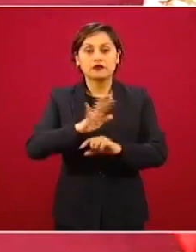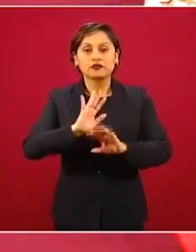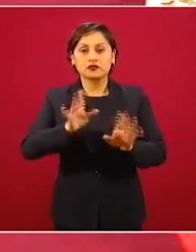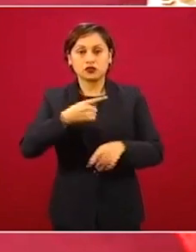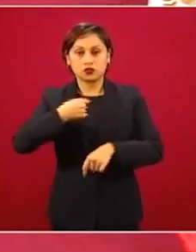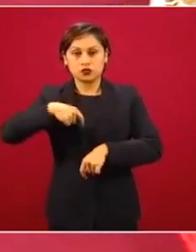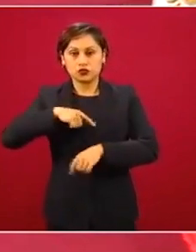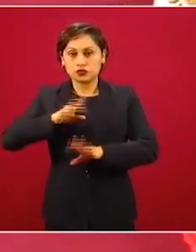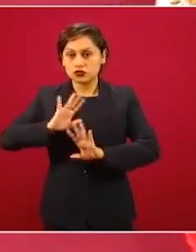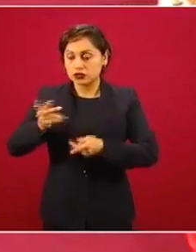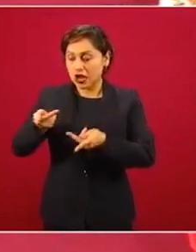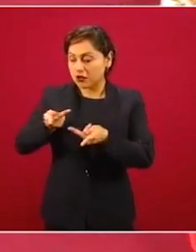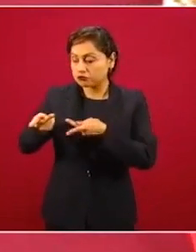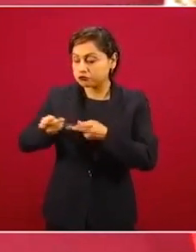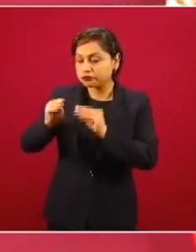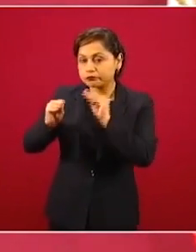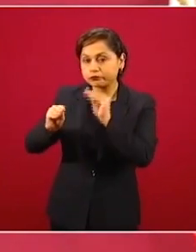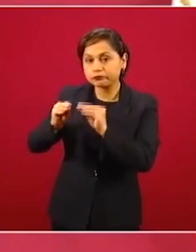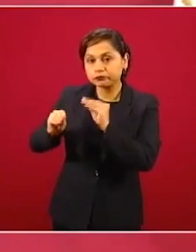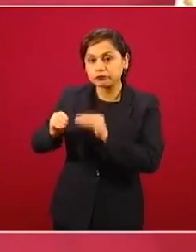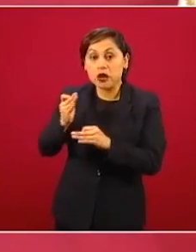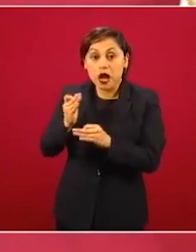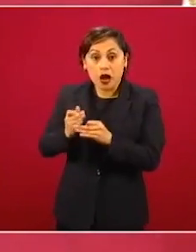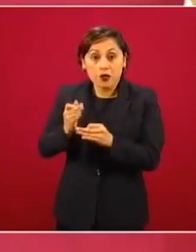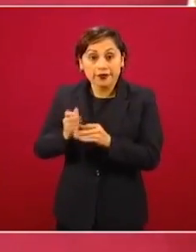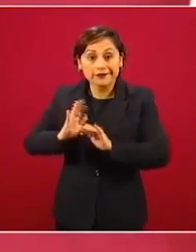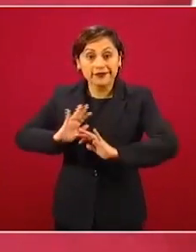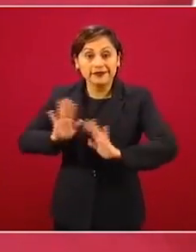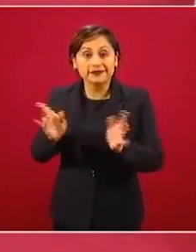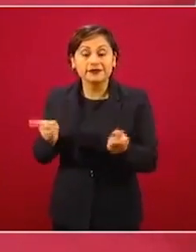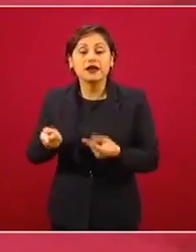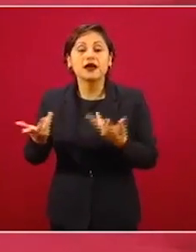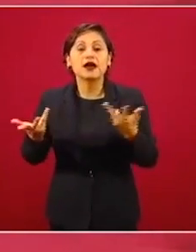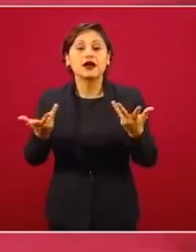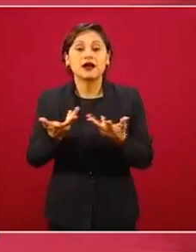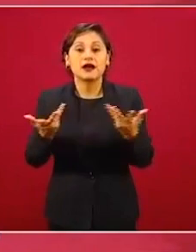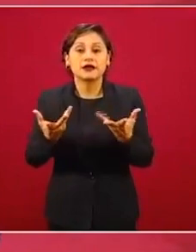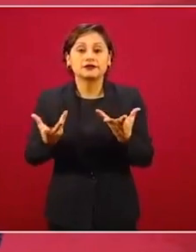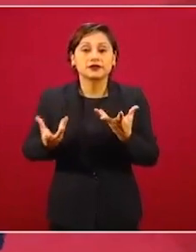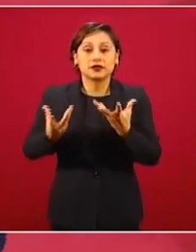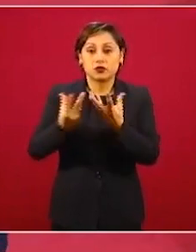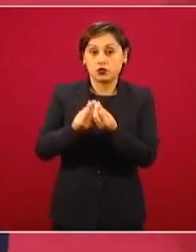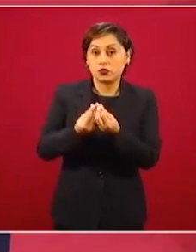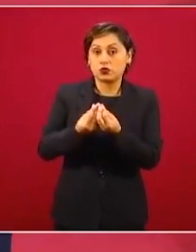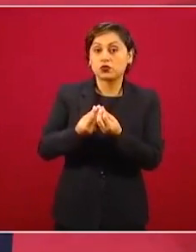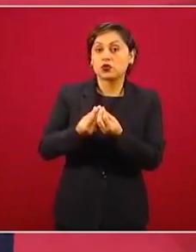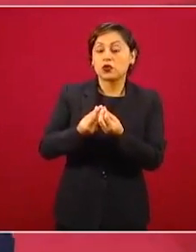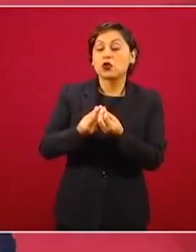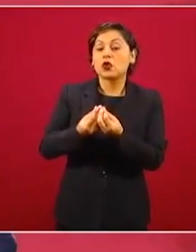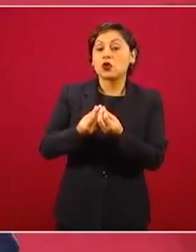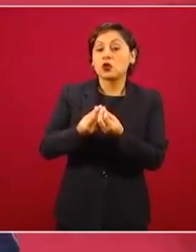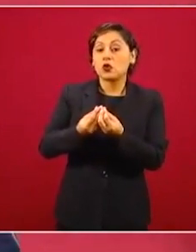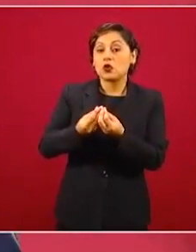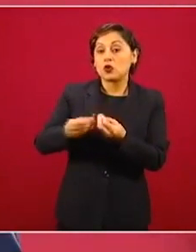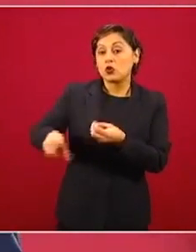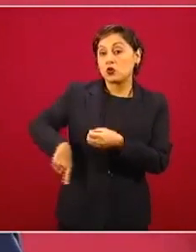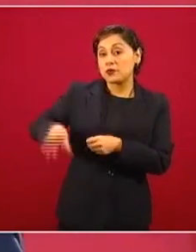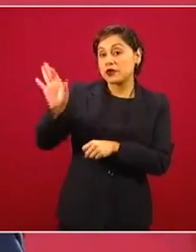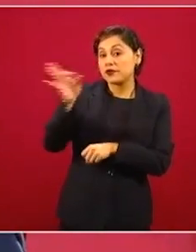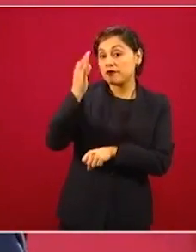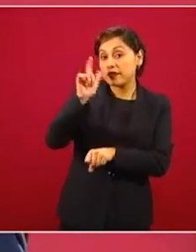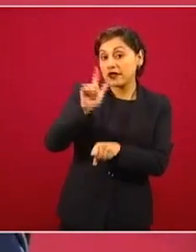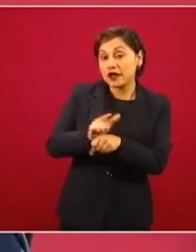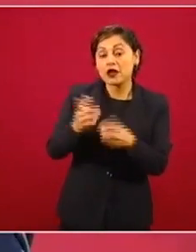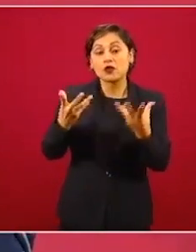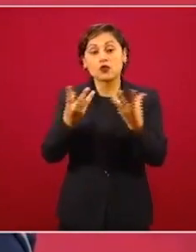llevando a cabo junto con el gobierno del Estado de México.